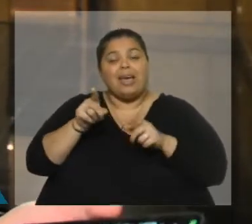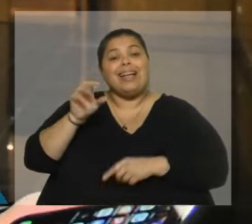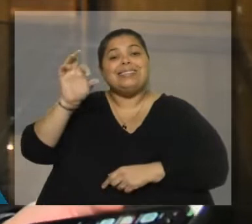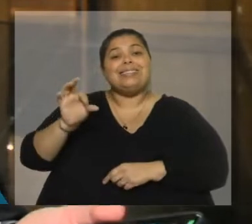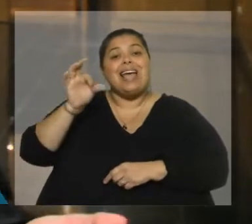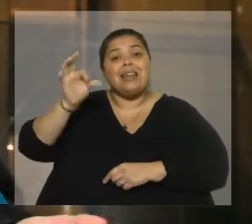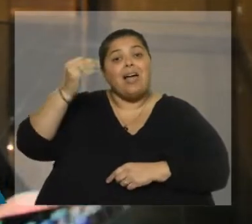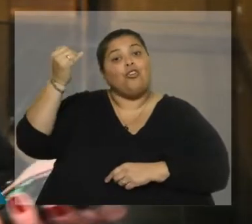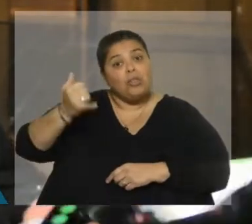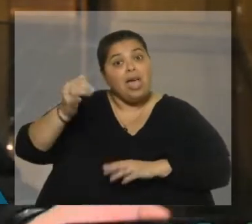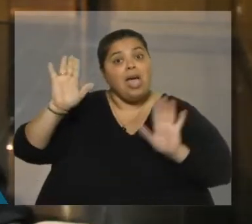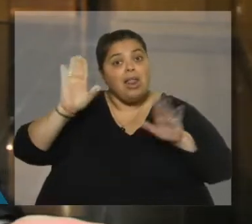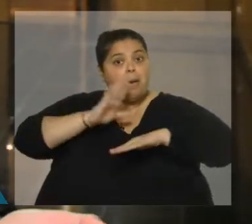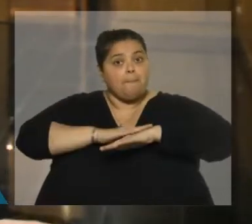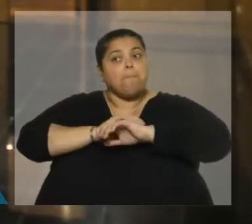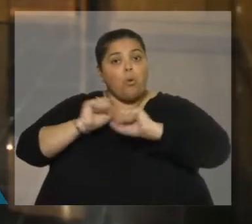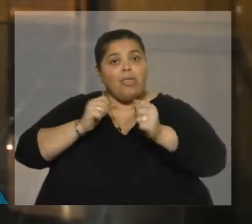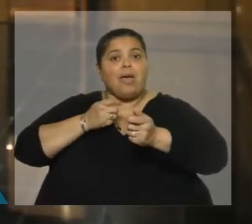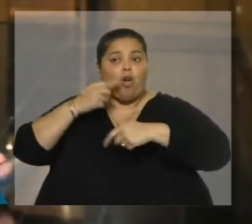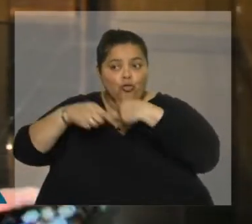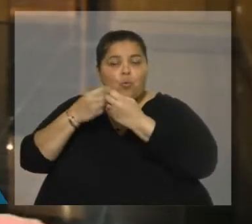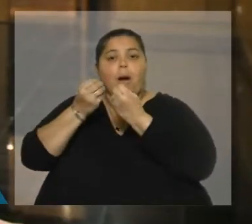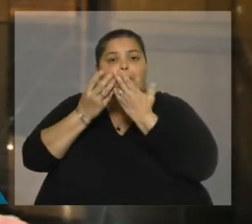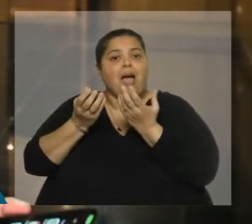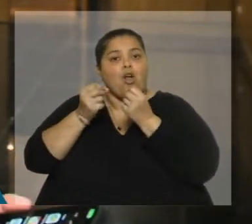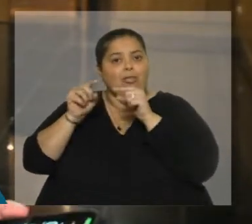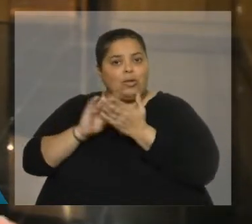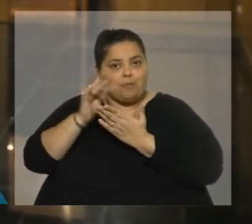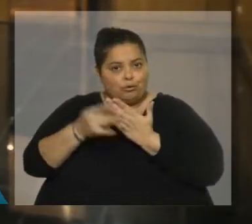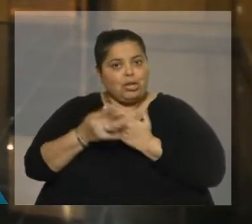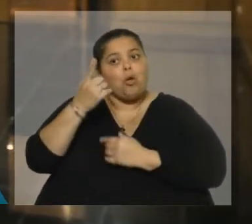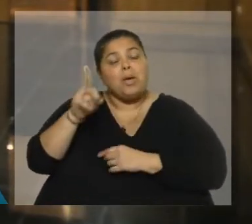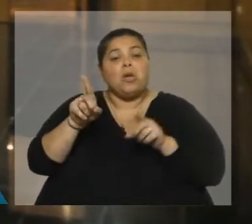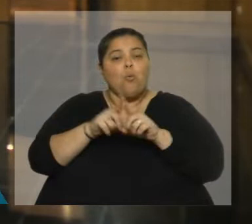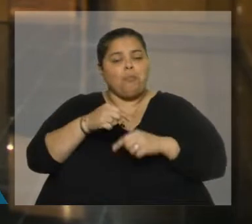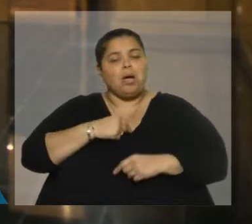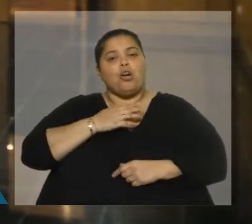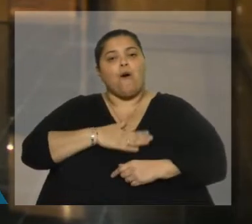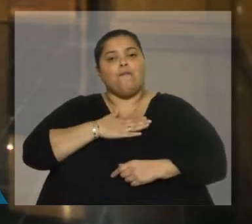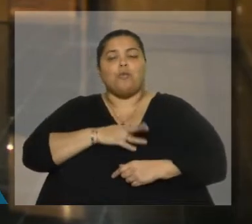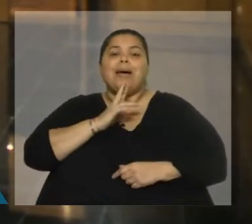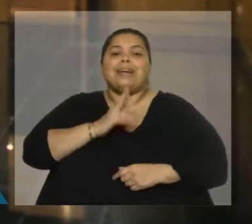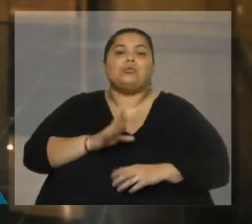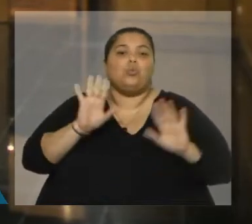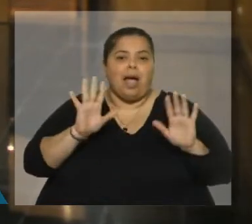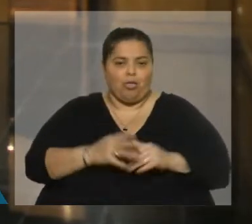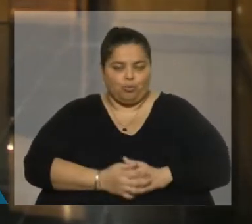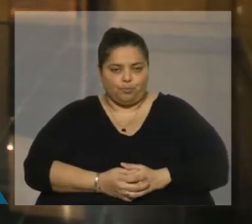tiene todavía margen para seguir mejorando este proyecto, pero que se encuentra conforme con el resultado obtenido.